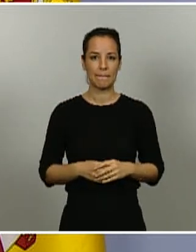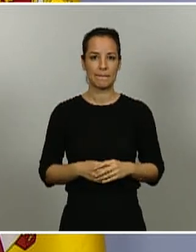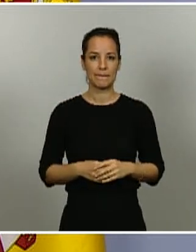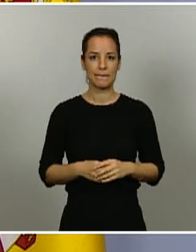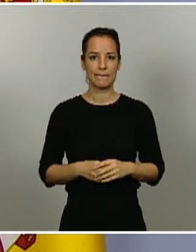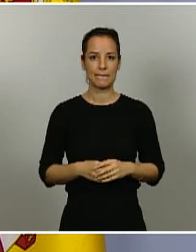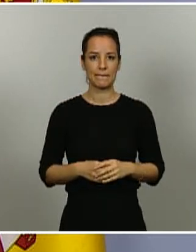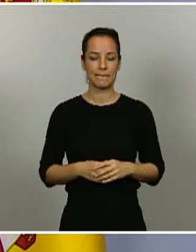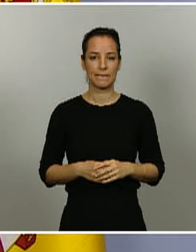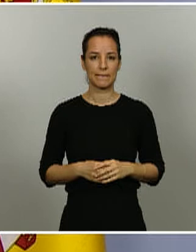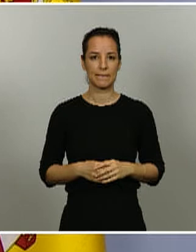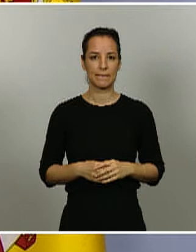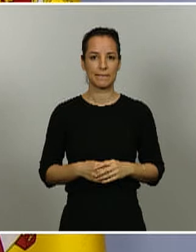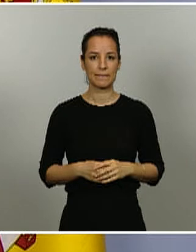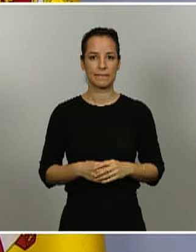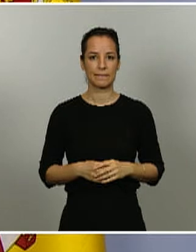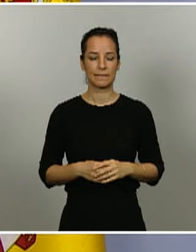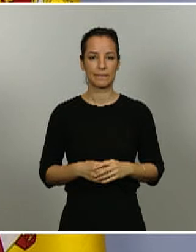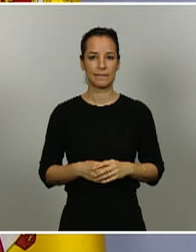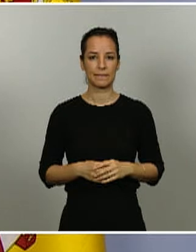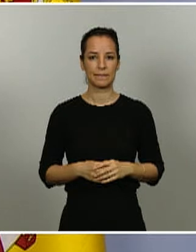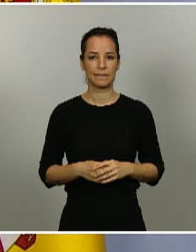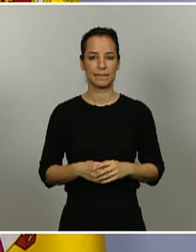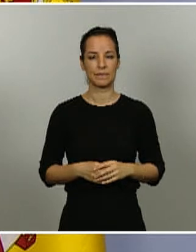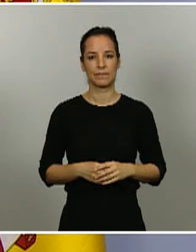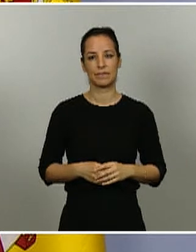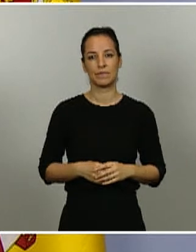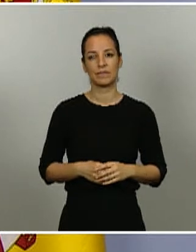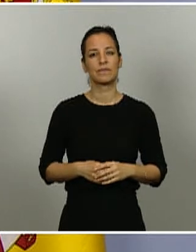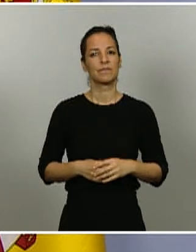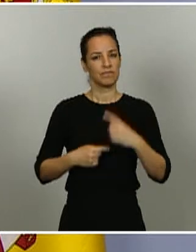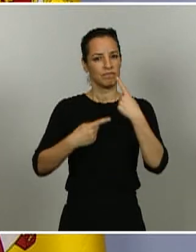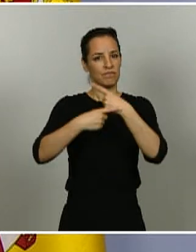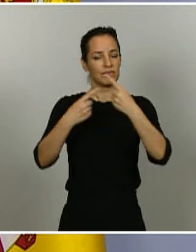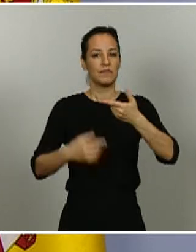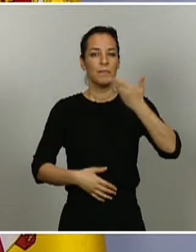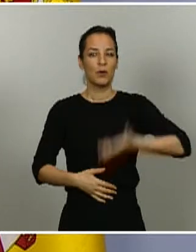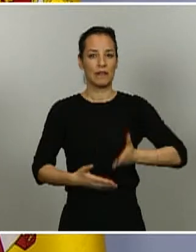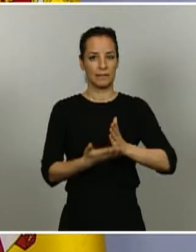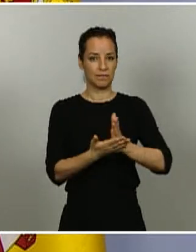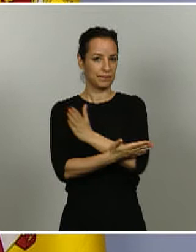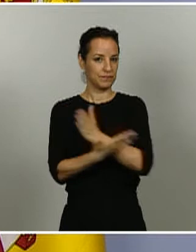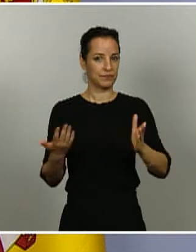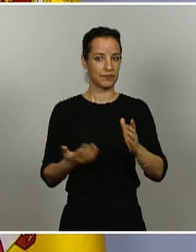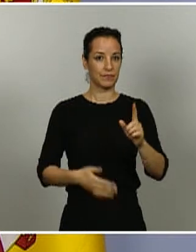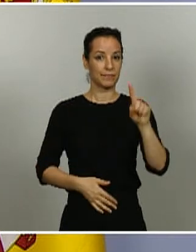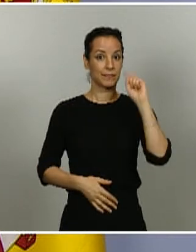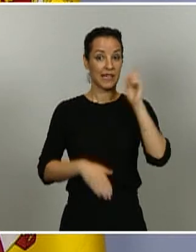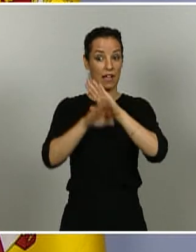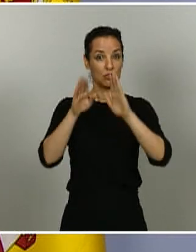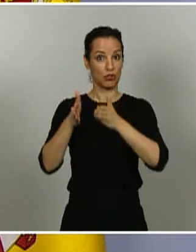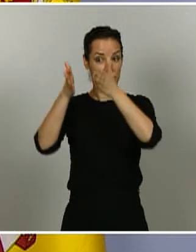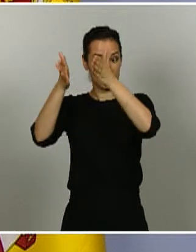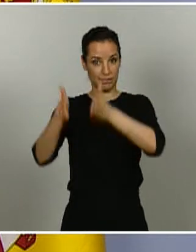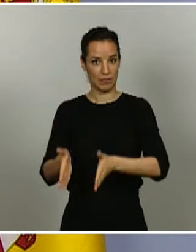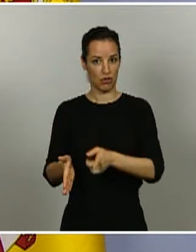distinguir entre lo que es el diagnóstico del individuo donde tienen que tenerse en cuenta